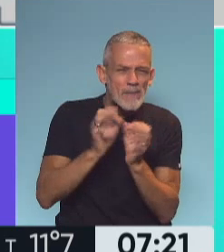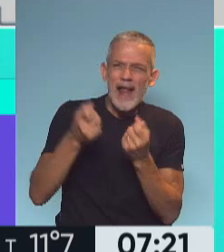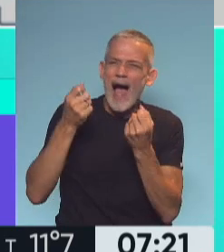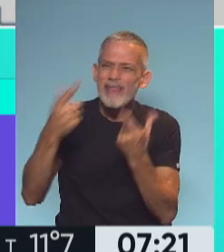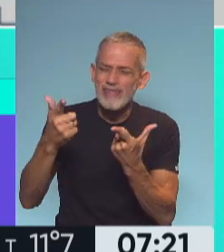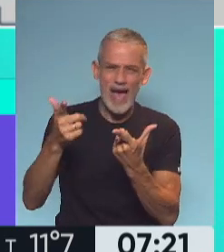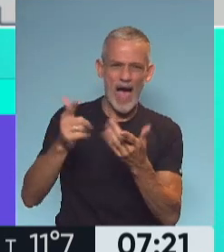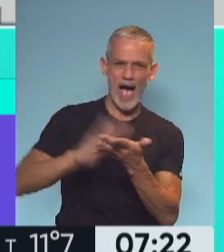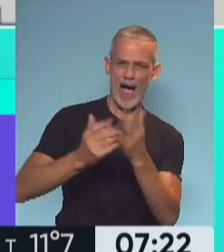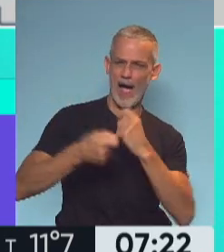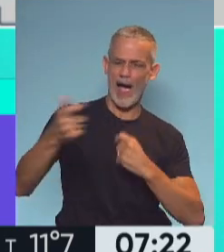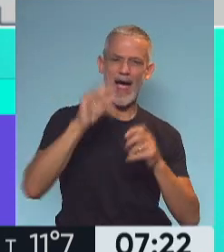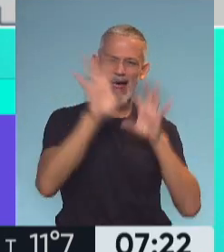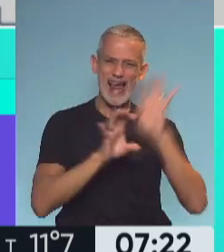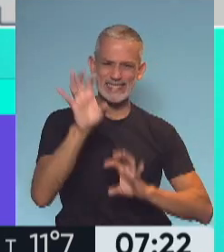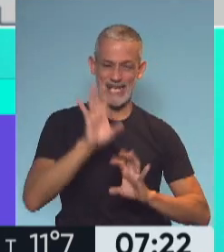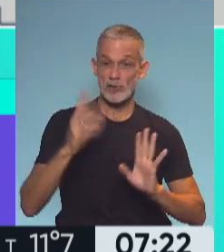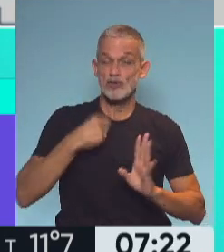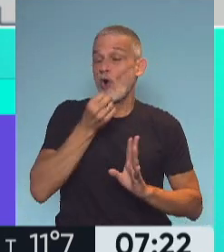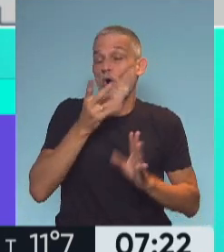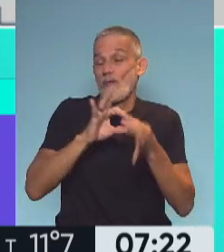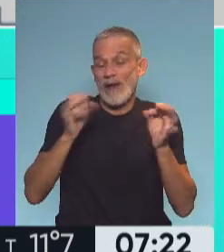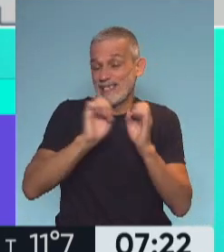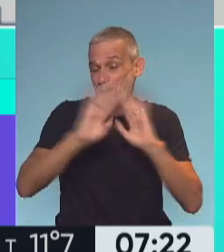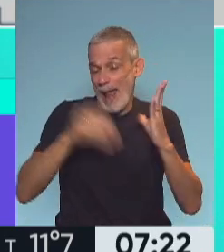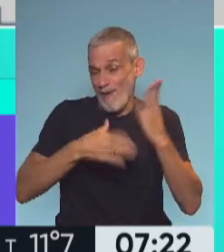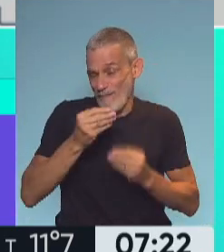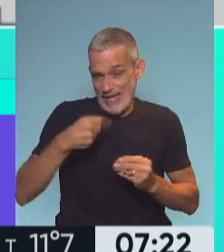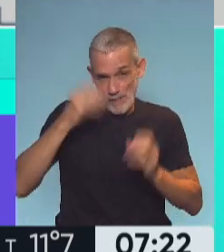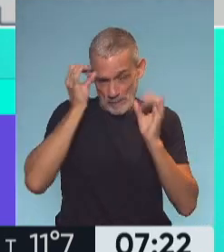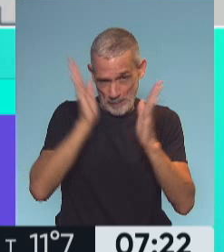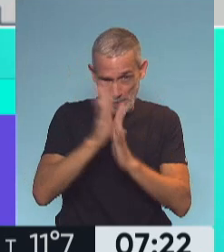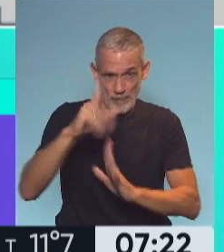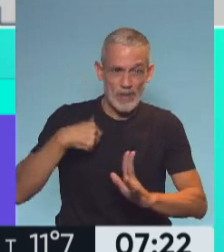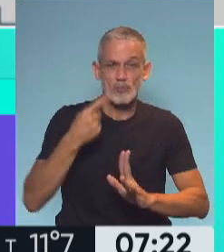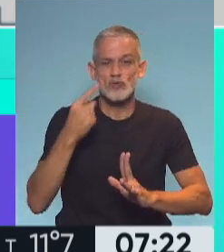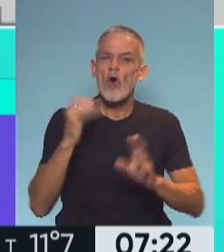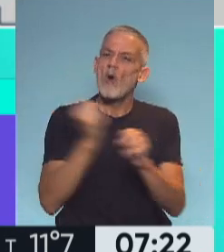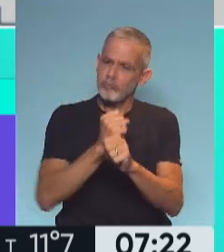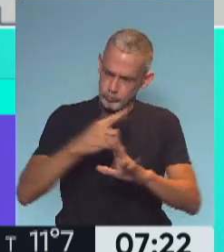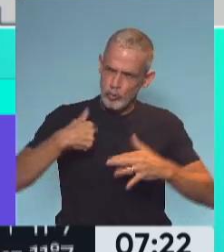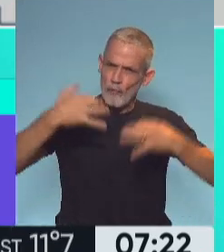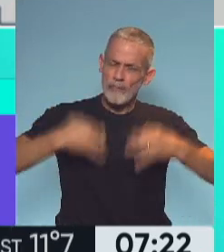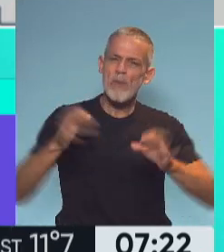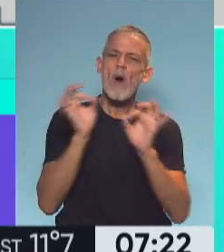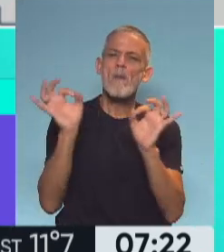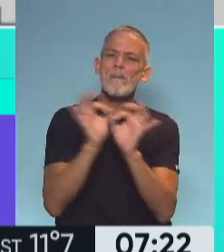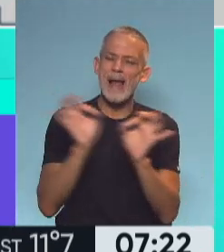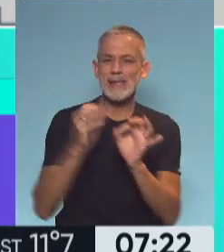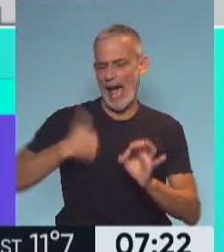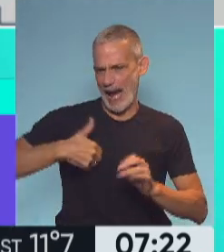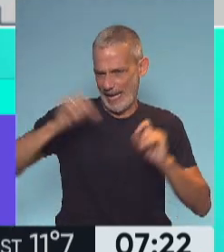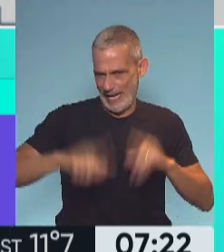Malvinas, los glaciares. Si me expresé mal, ratifico mi posición a favor de nuestra completa soberanía sobre las Islas